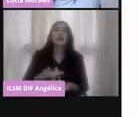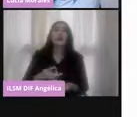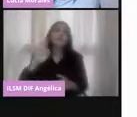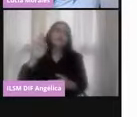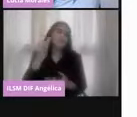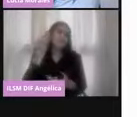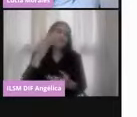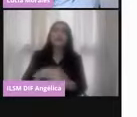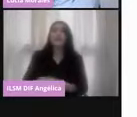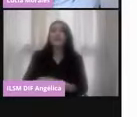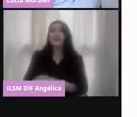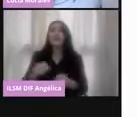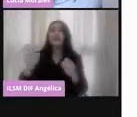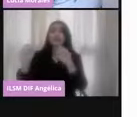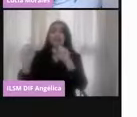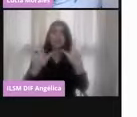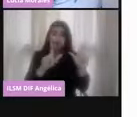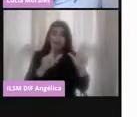me apoyan con la siguiente, por favor.